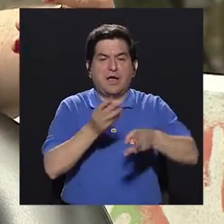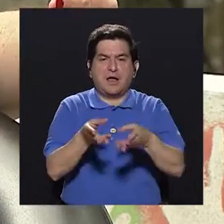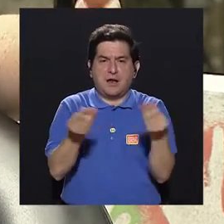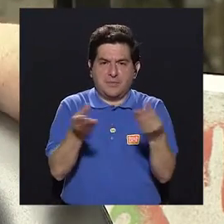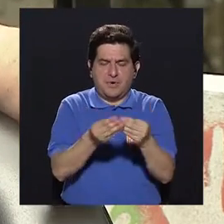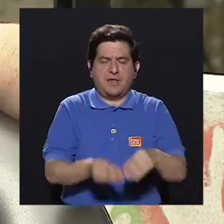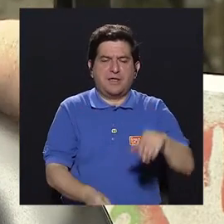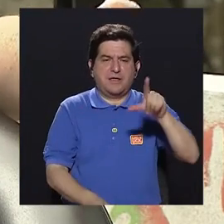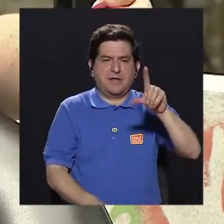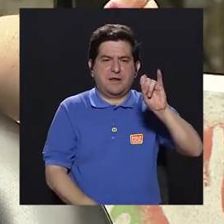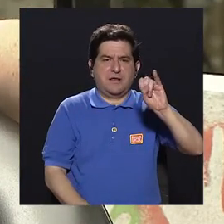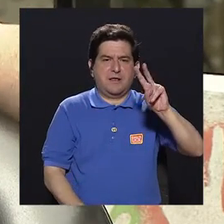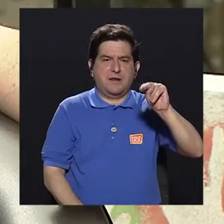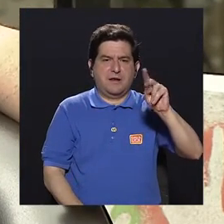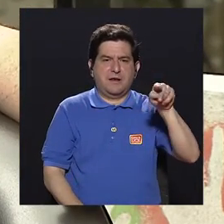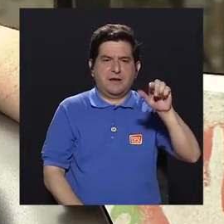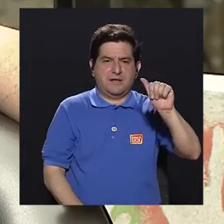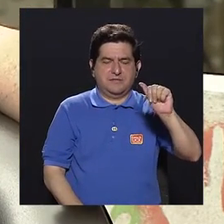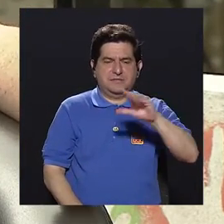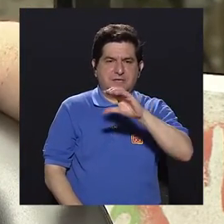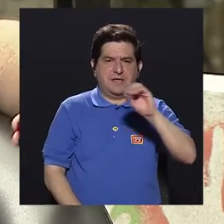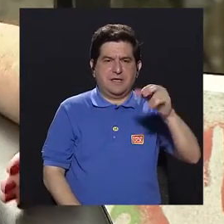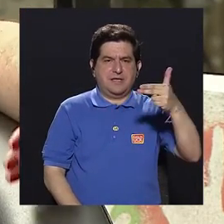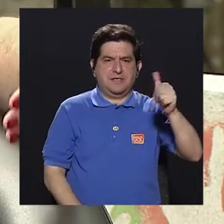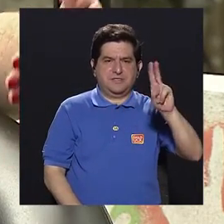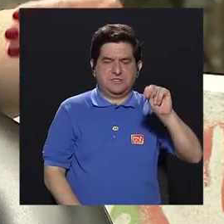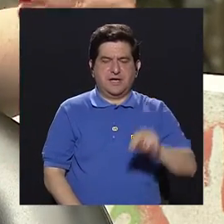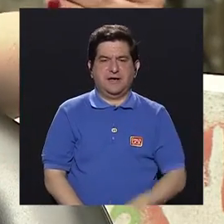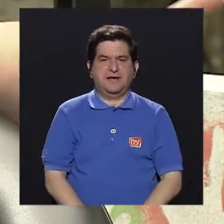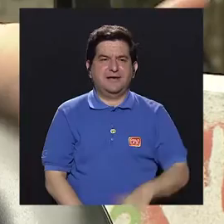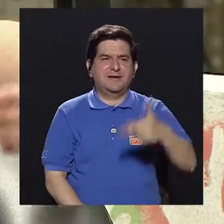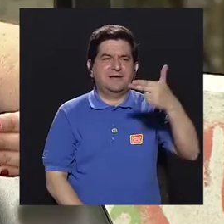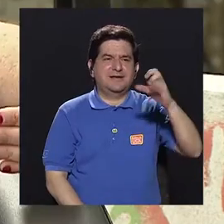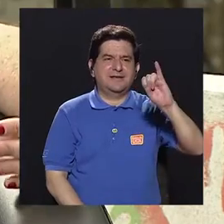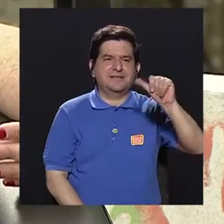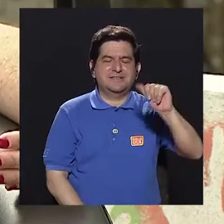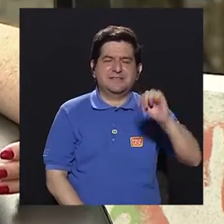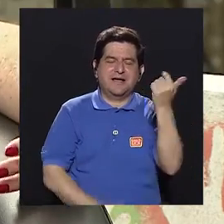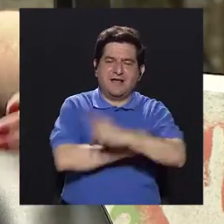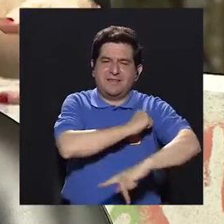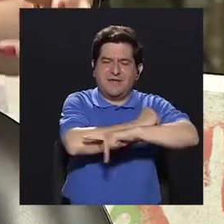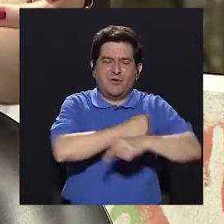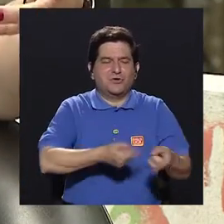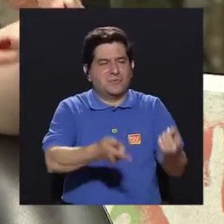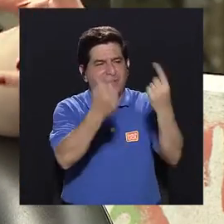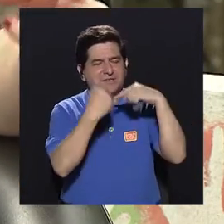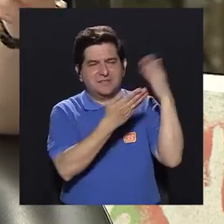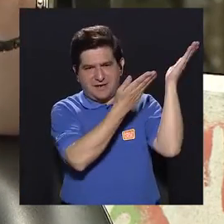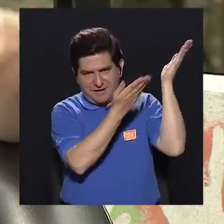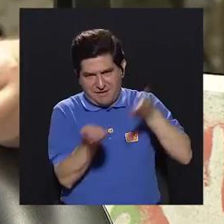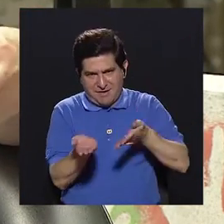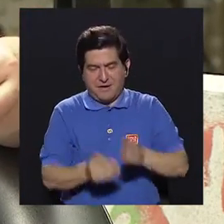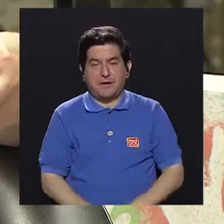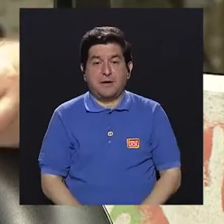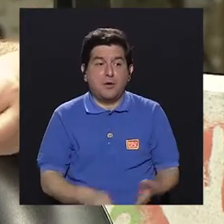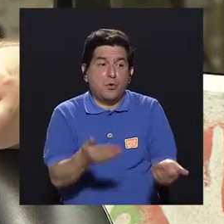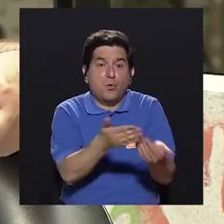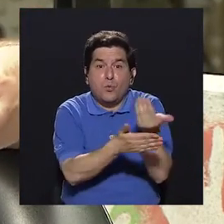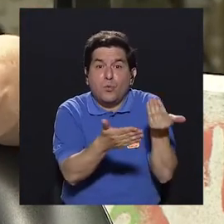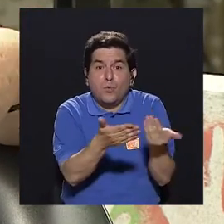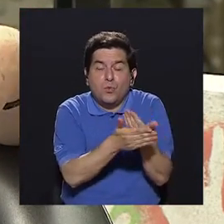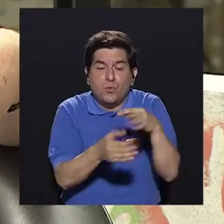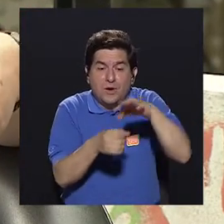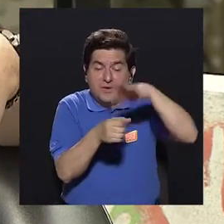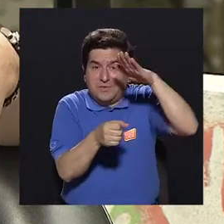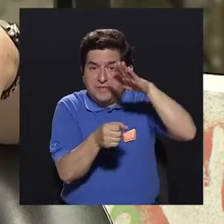la linaza, se produce el chang. La chía es importada, ¿verdad? Entonces, entre más frescas son las